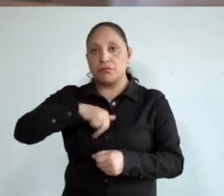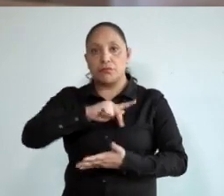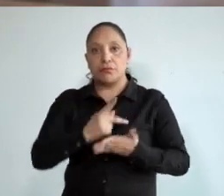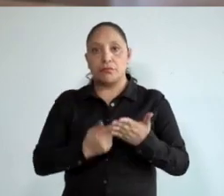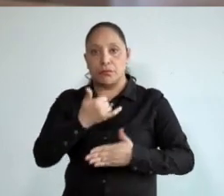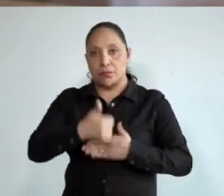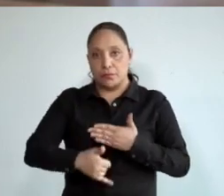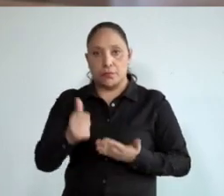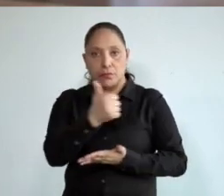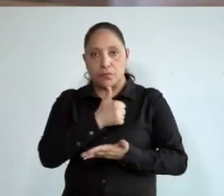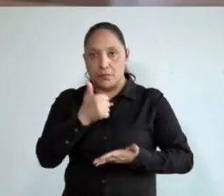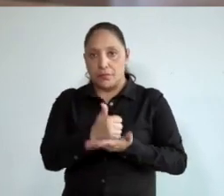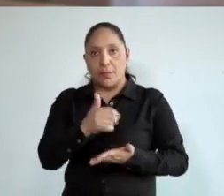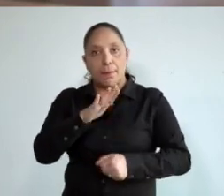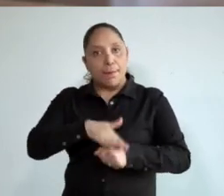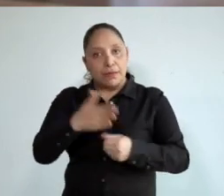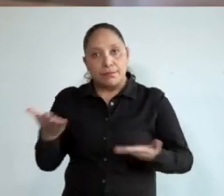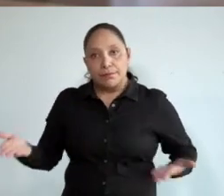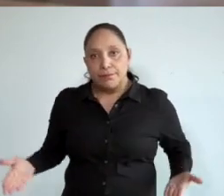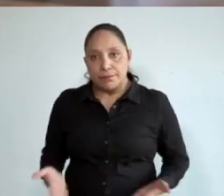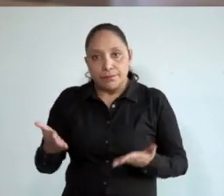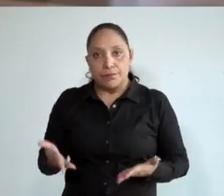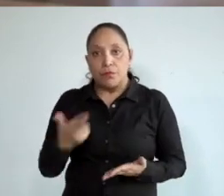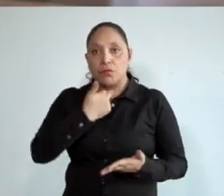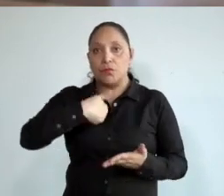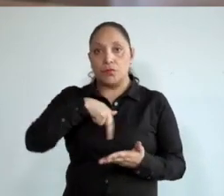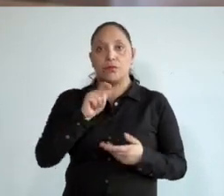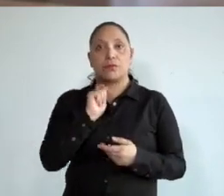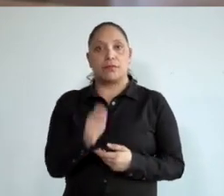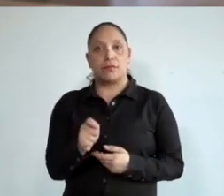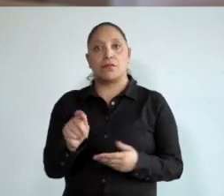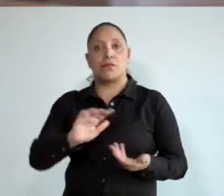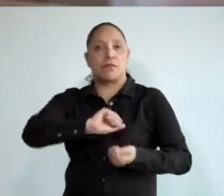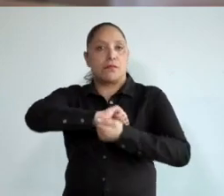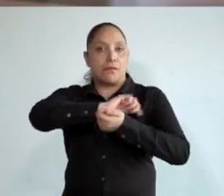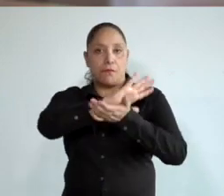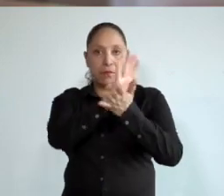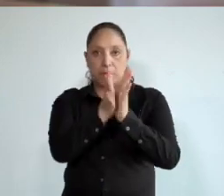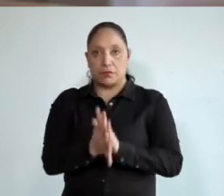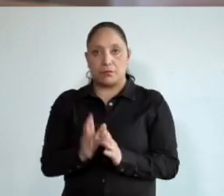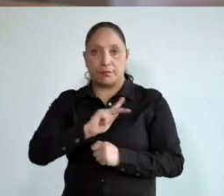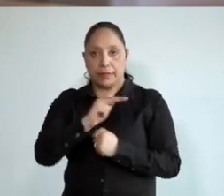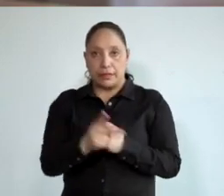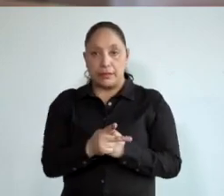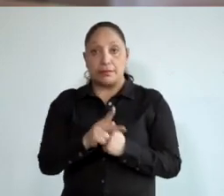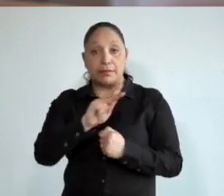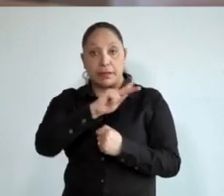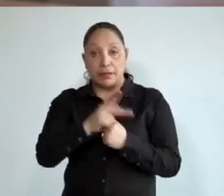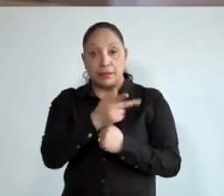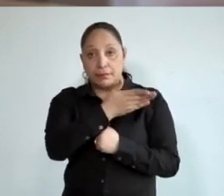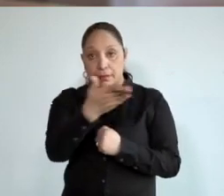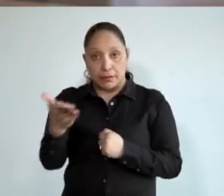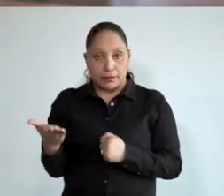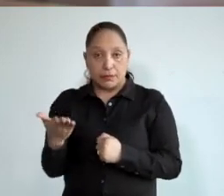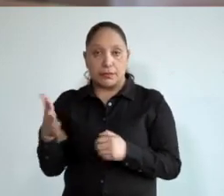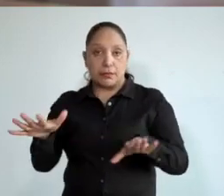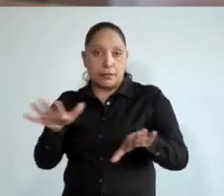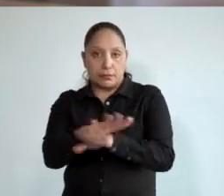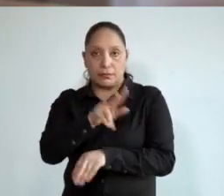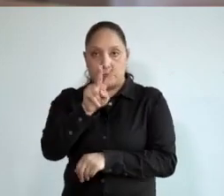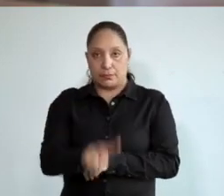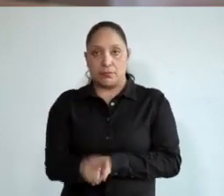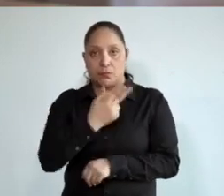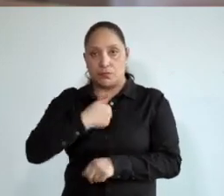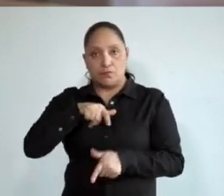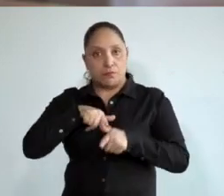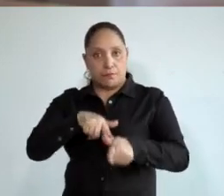nuestro proyecto de ciudad. Somos parte de un movimiento de transformación del país que demandó un cambio verdadero y seguimos